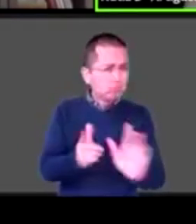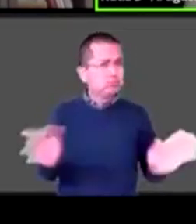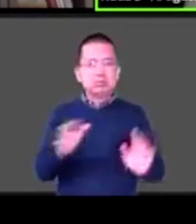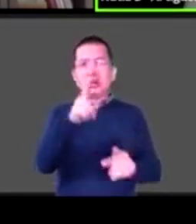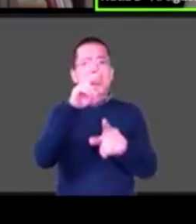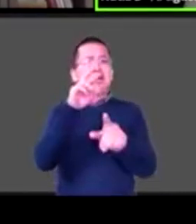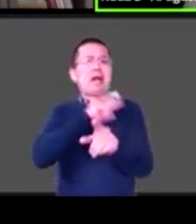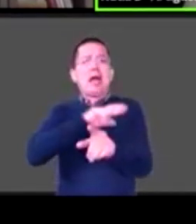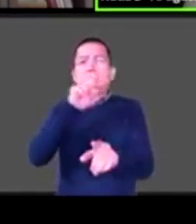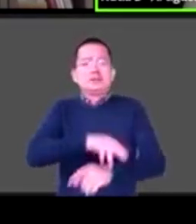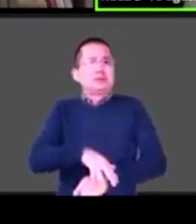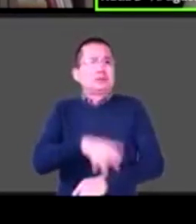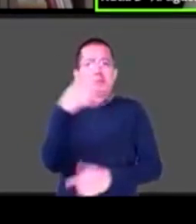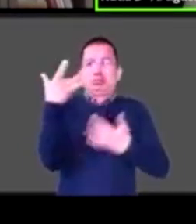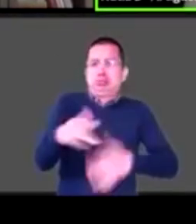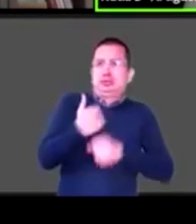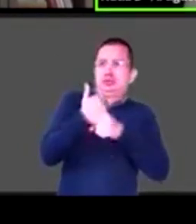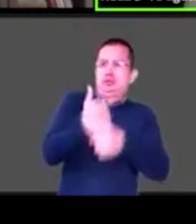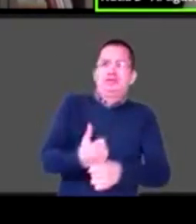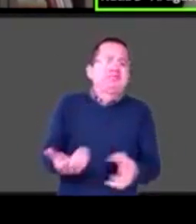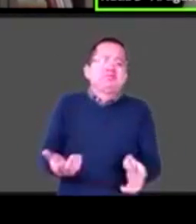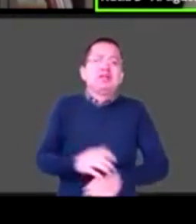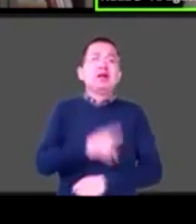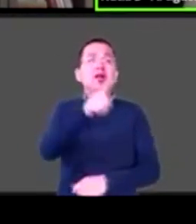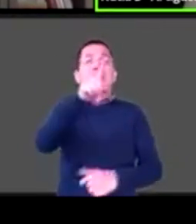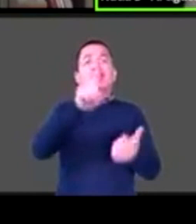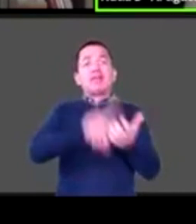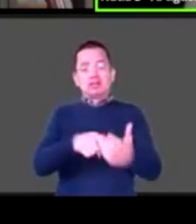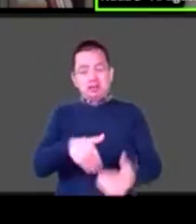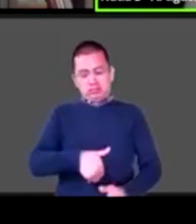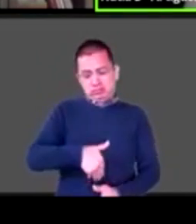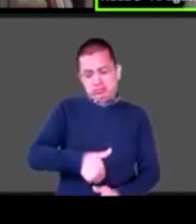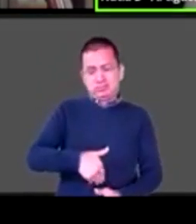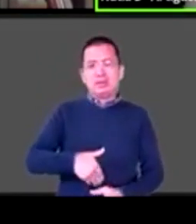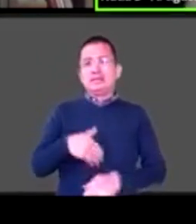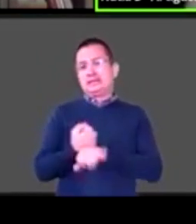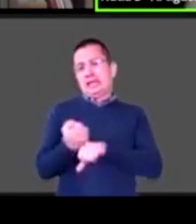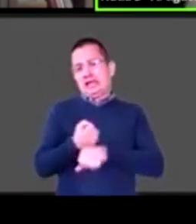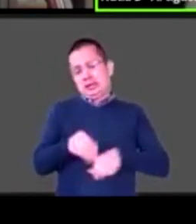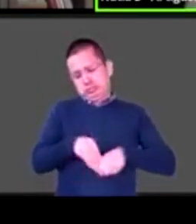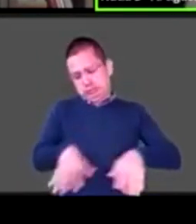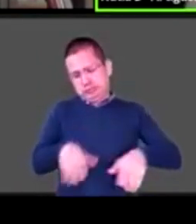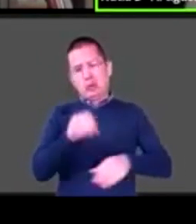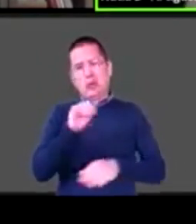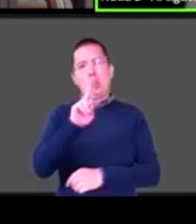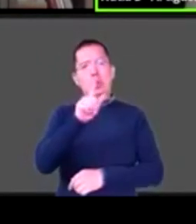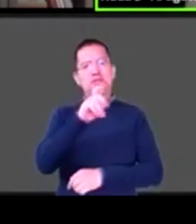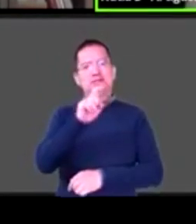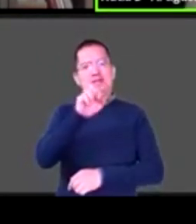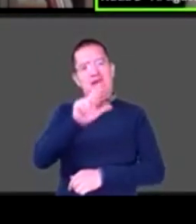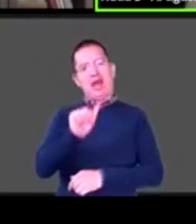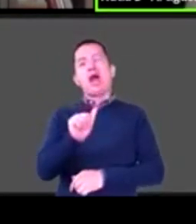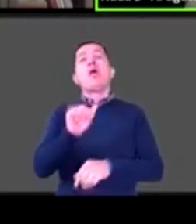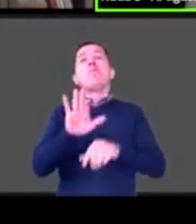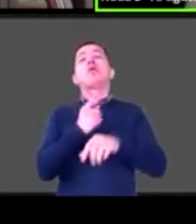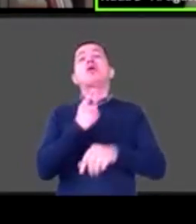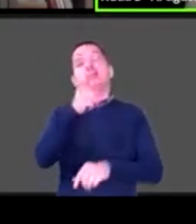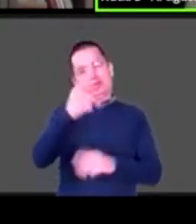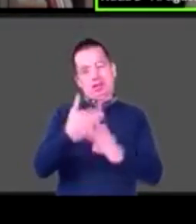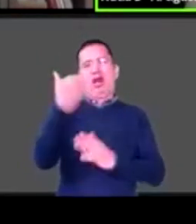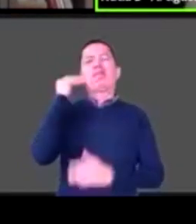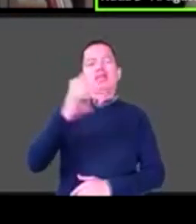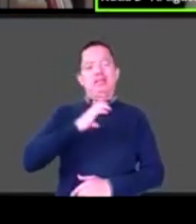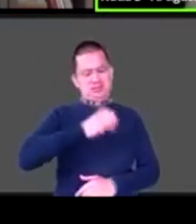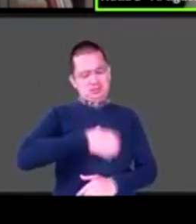sangrante que se provocó por una quimioterapia. Él estaba tratando cáncer, ¿no? Y aunque